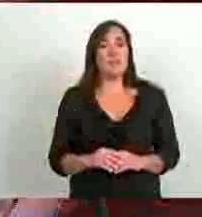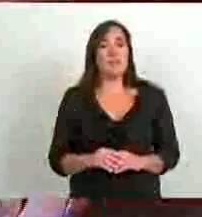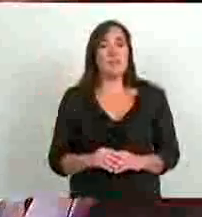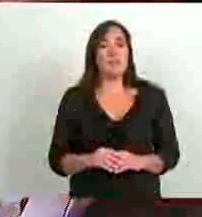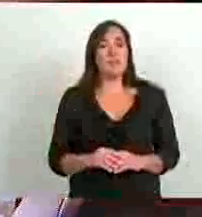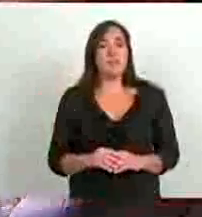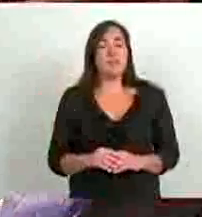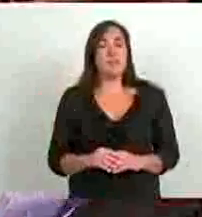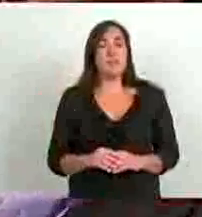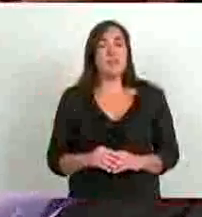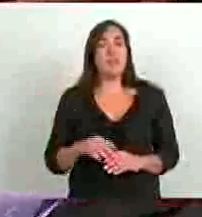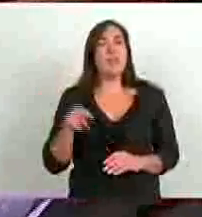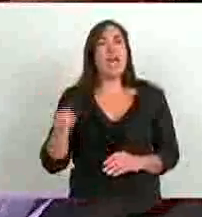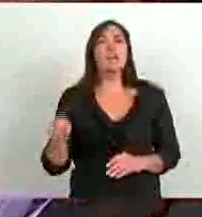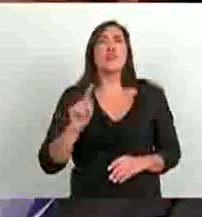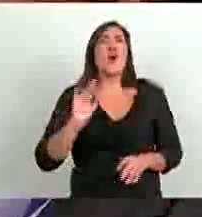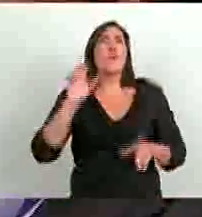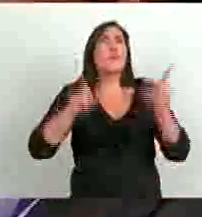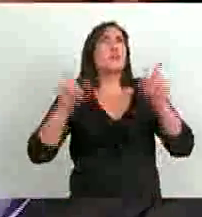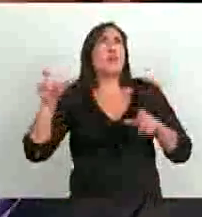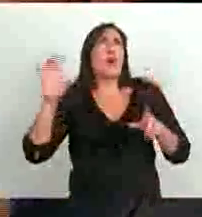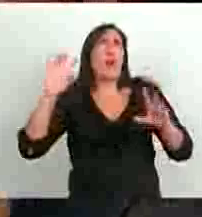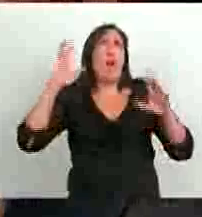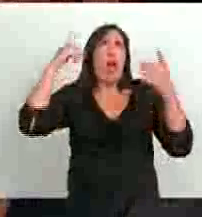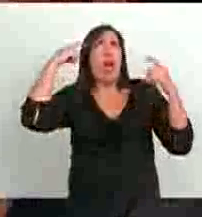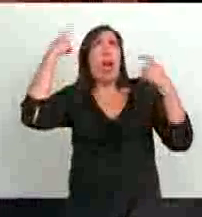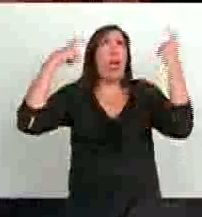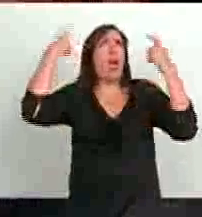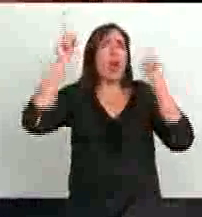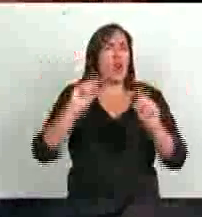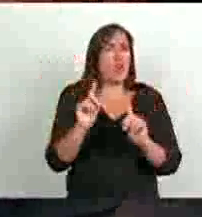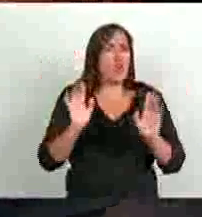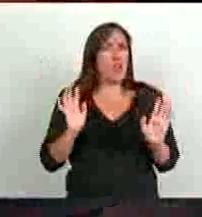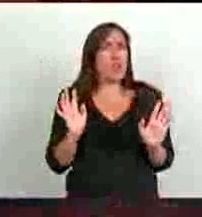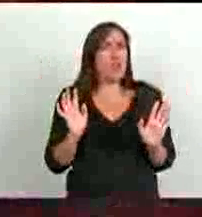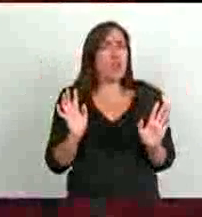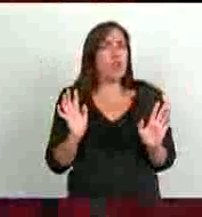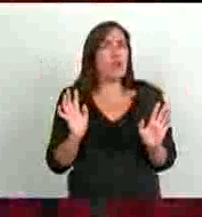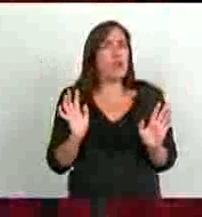Esto no es para que nadie se enloquezca y se haga los rulos, porque si uno